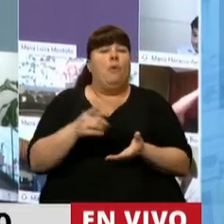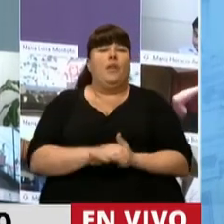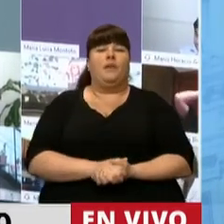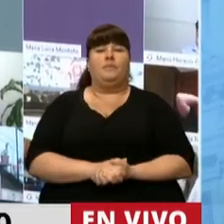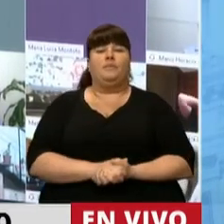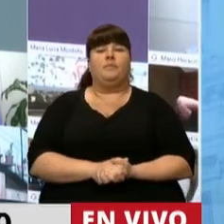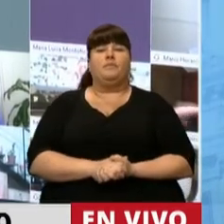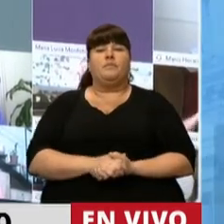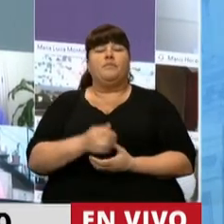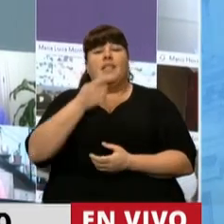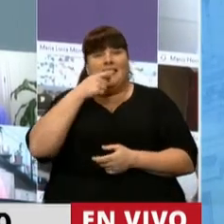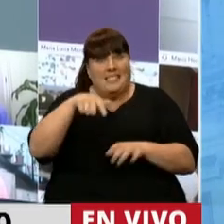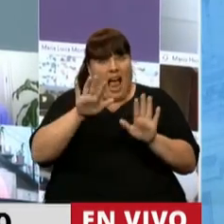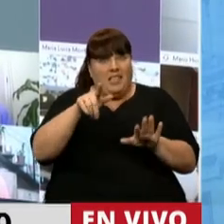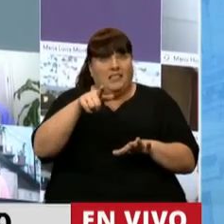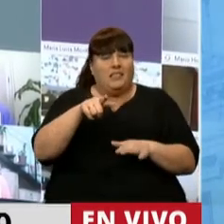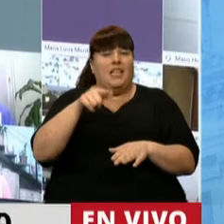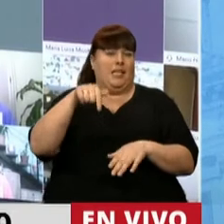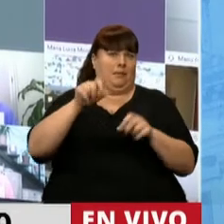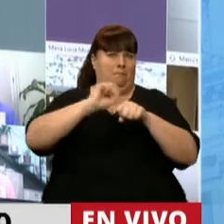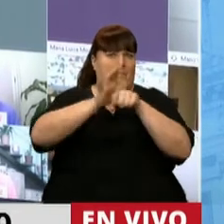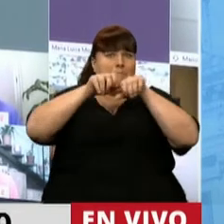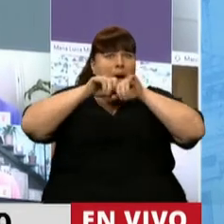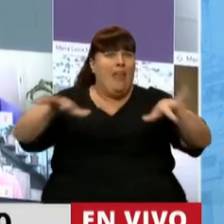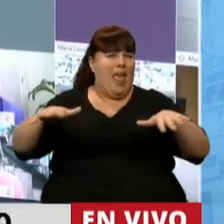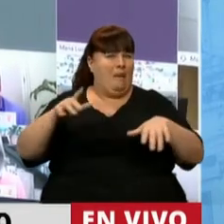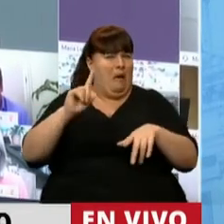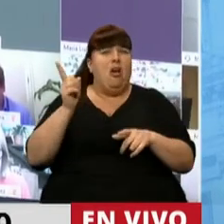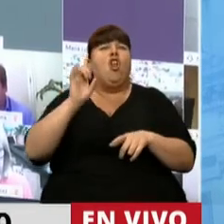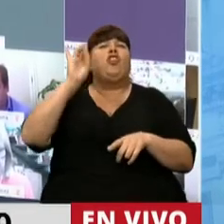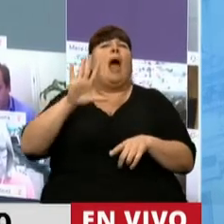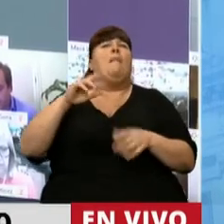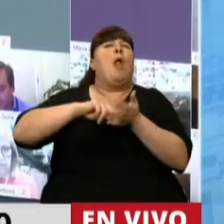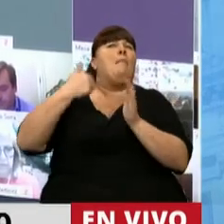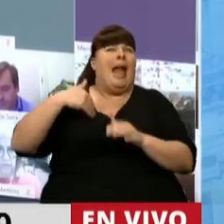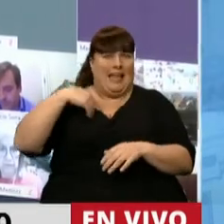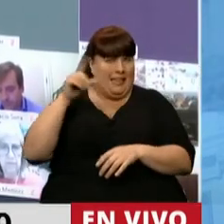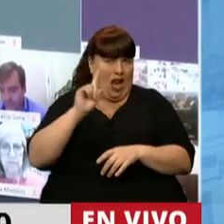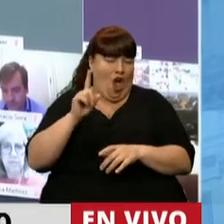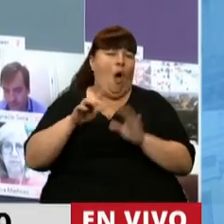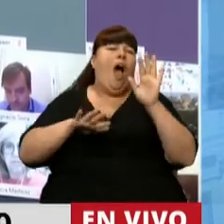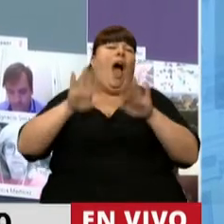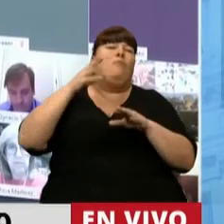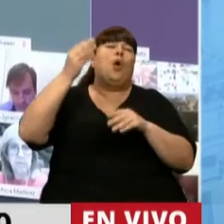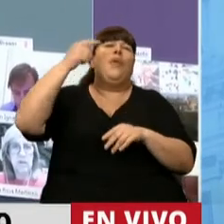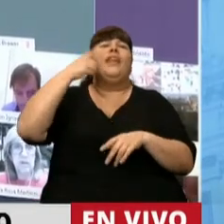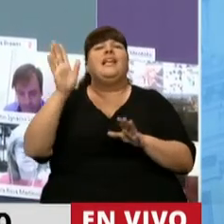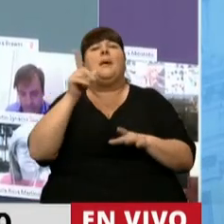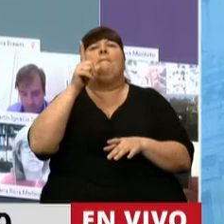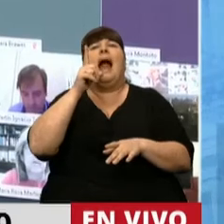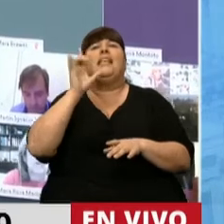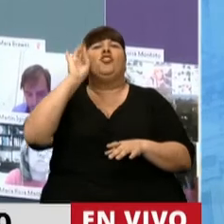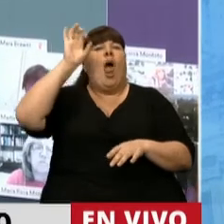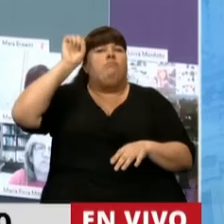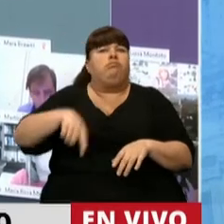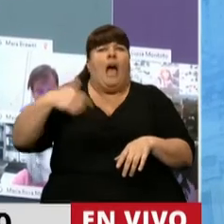que hace que esta, que es una pandemia, porque no nos afecta a la Argentina, muchas veces se habla como si esto